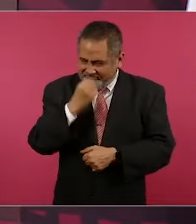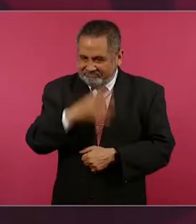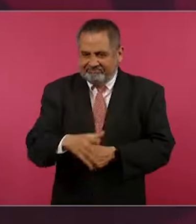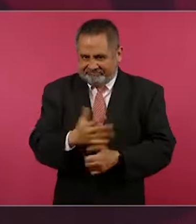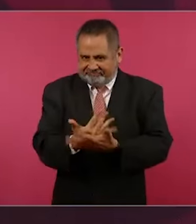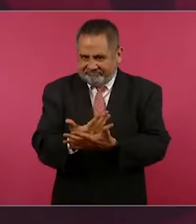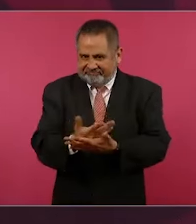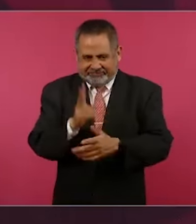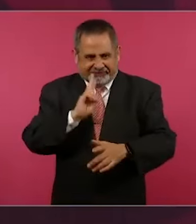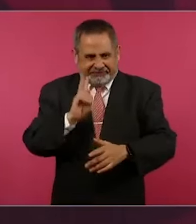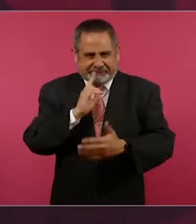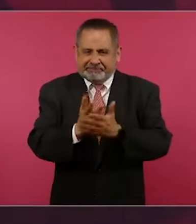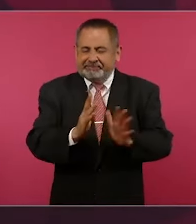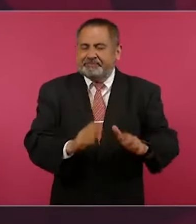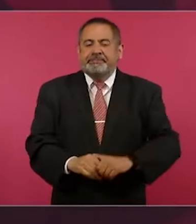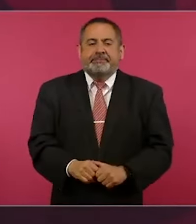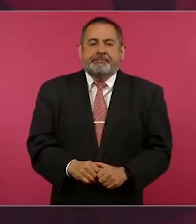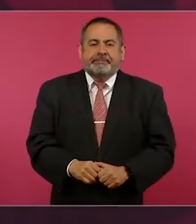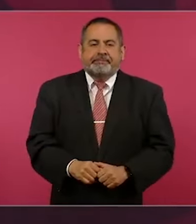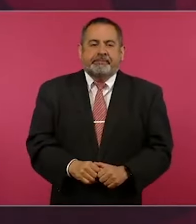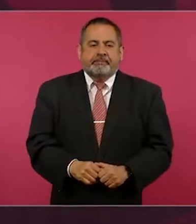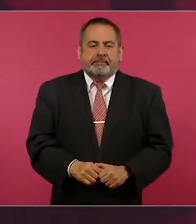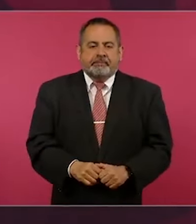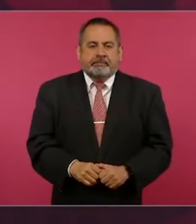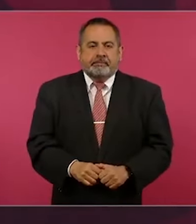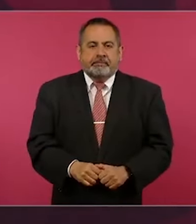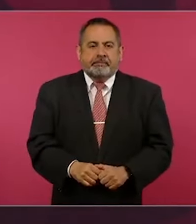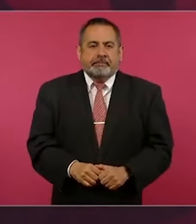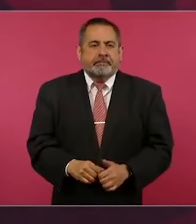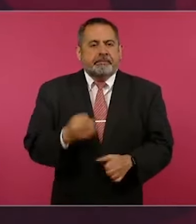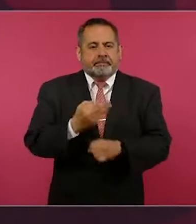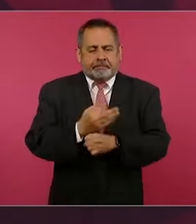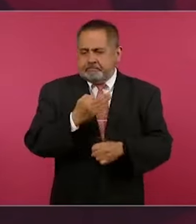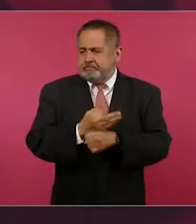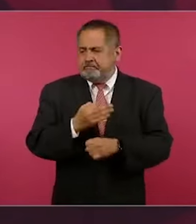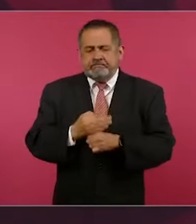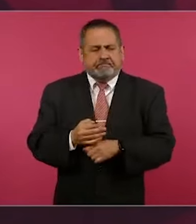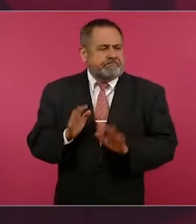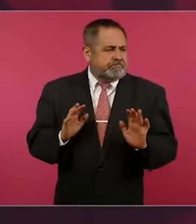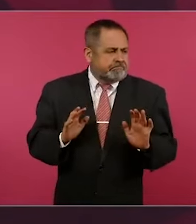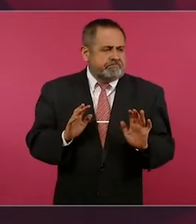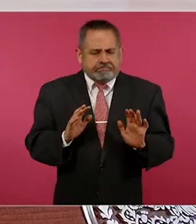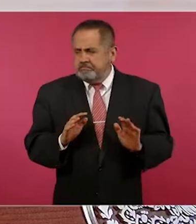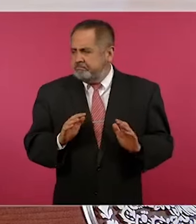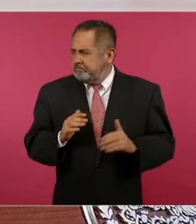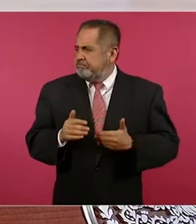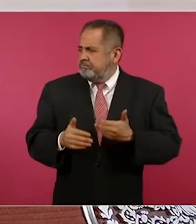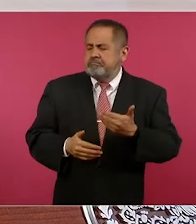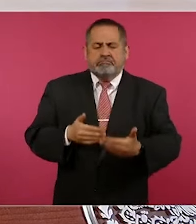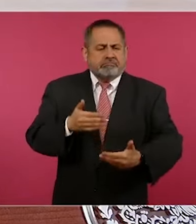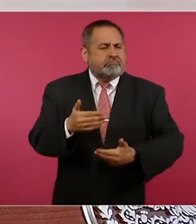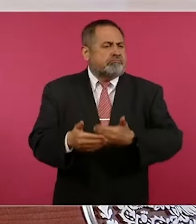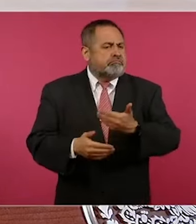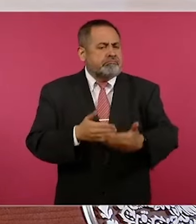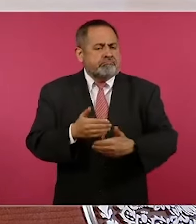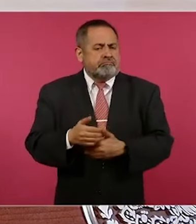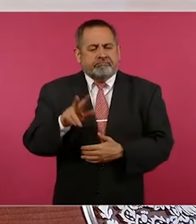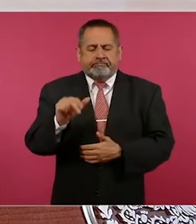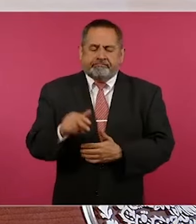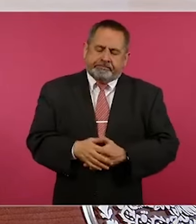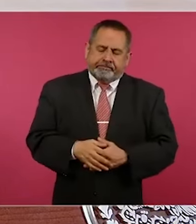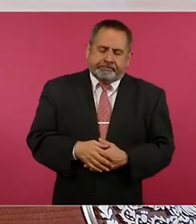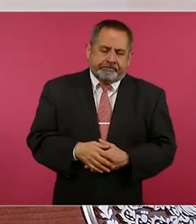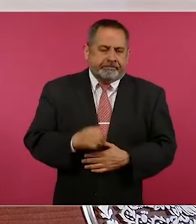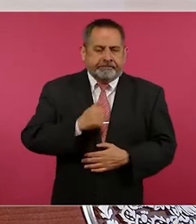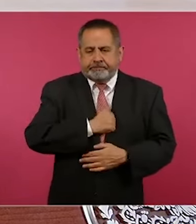Hasta ahora van las cosas marchando, es lamentable